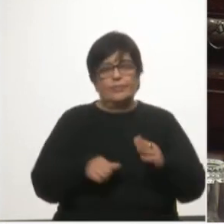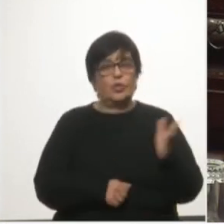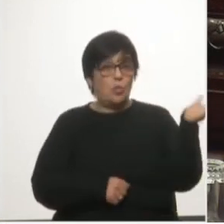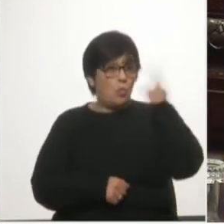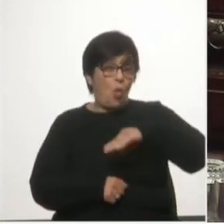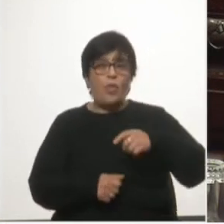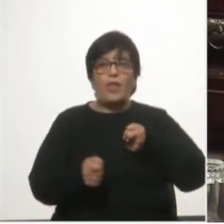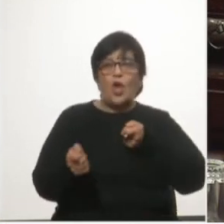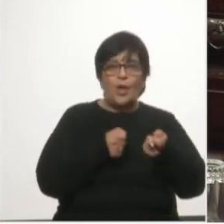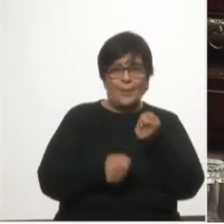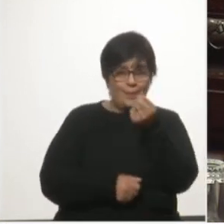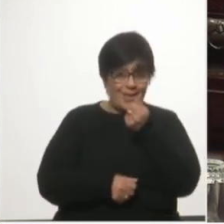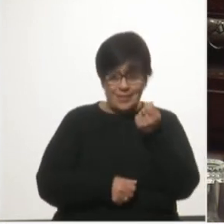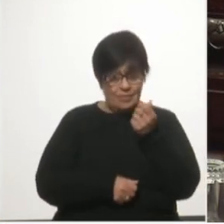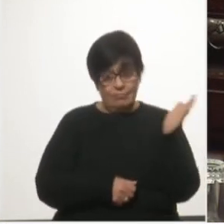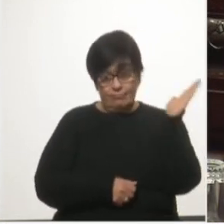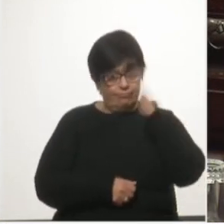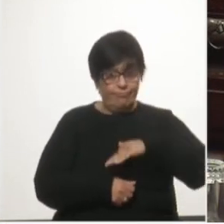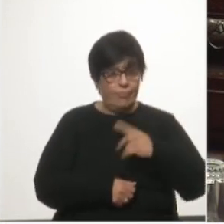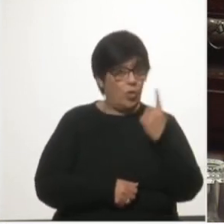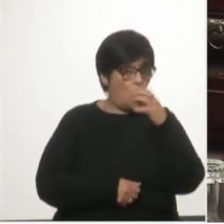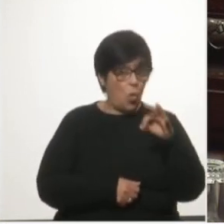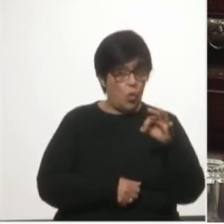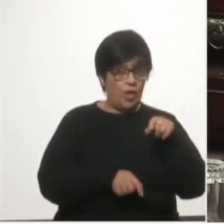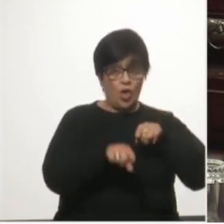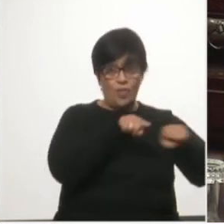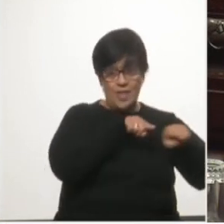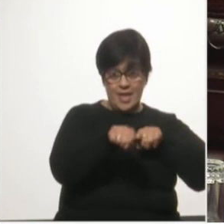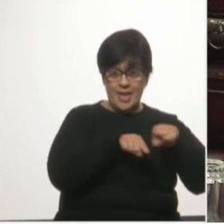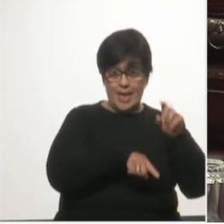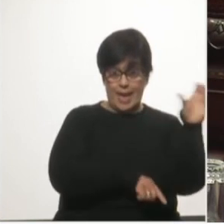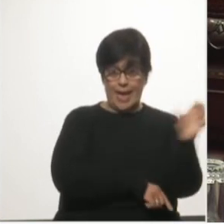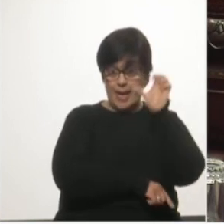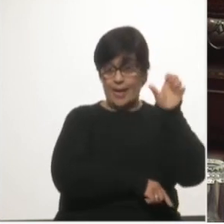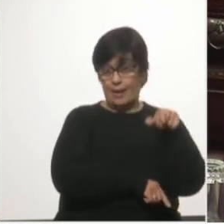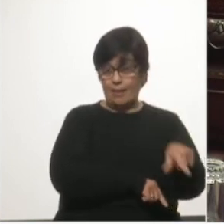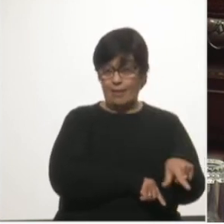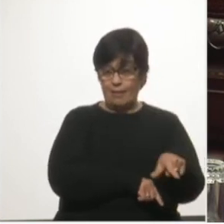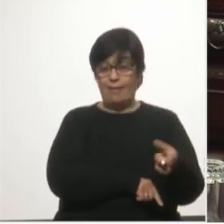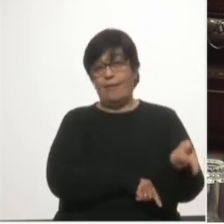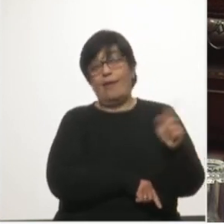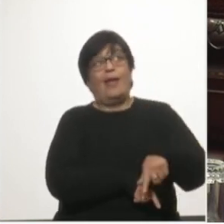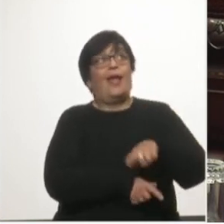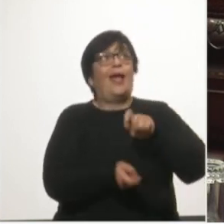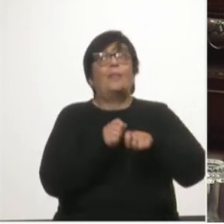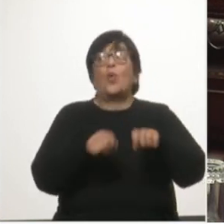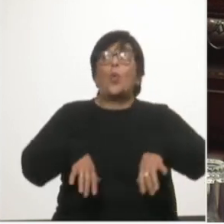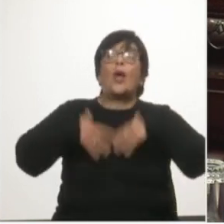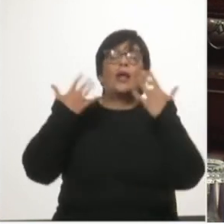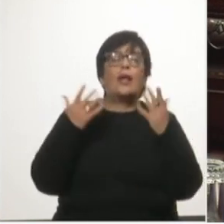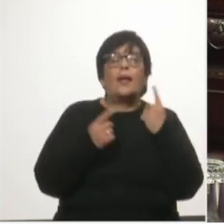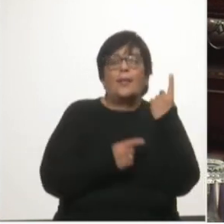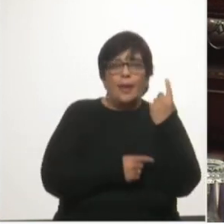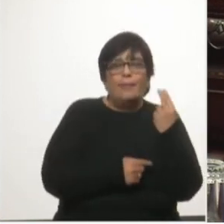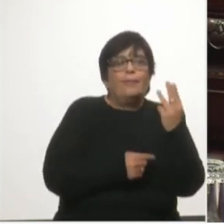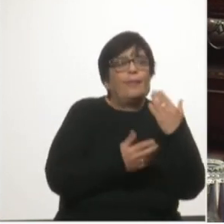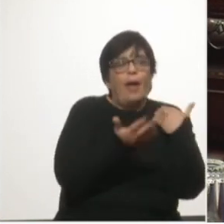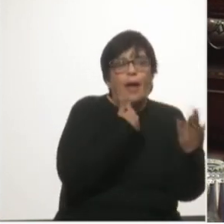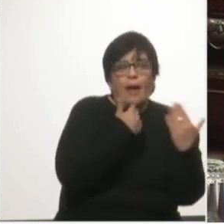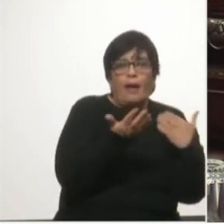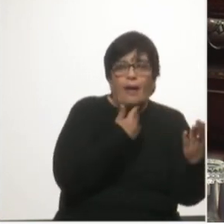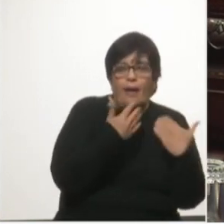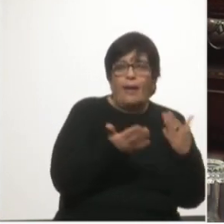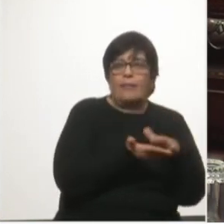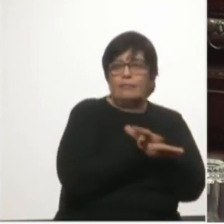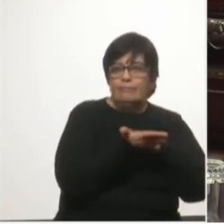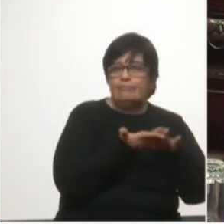regular los precios del monopolio y cualquier modificación que se quiera hacerla deberá negociar y acordar con